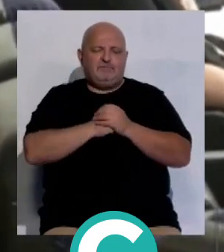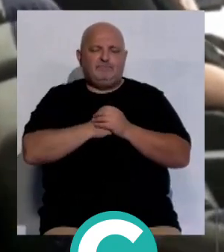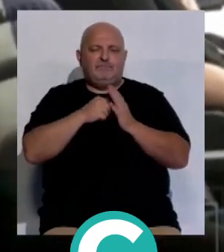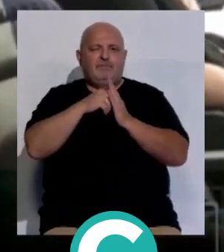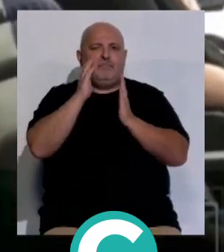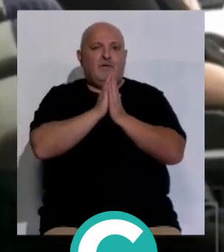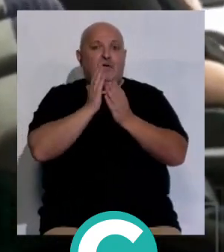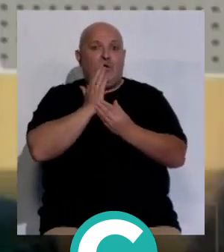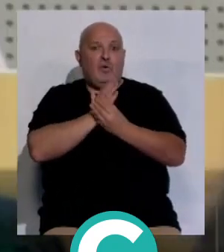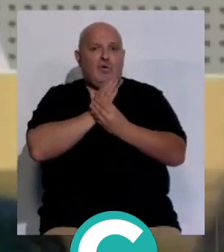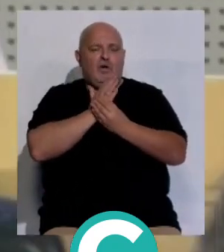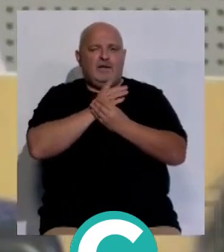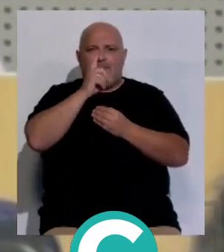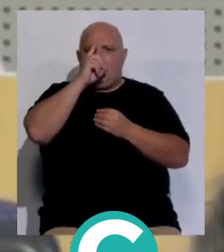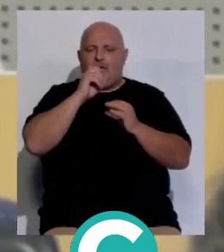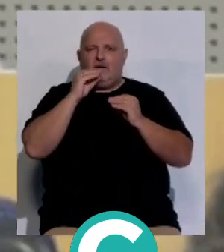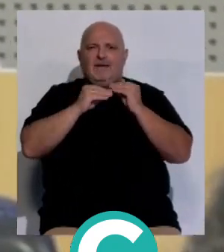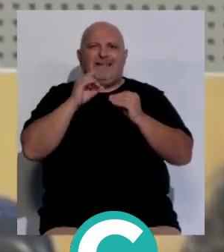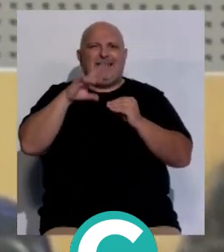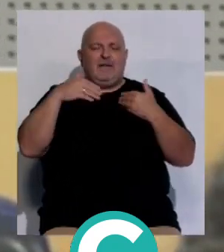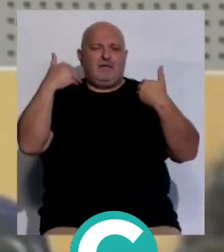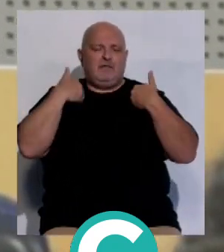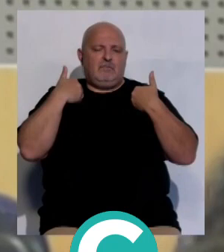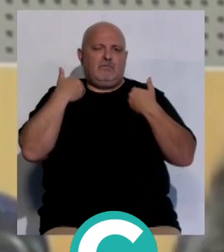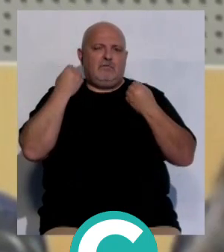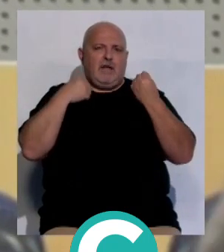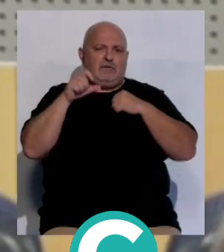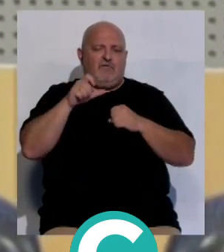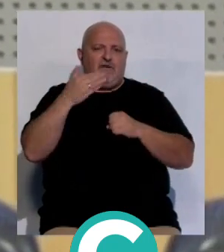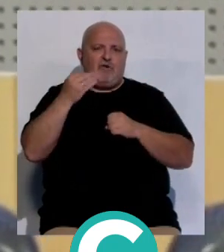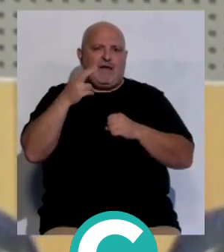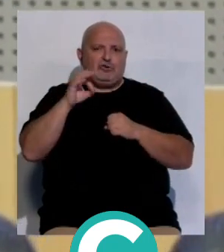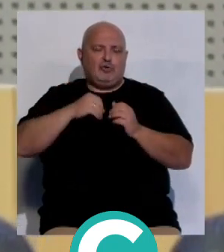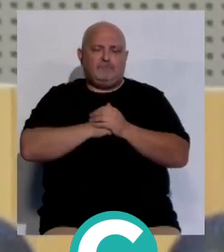cartel de los cursos de verano de este año es una obra del artista gaditano Fabio Castro.